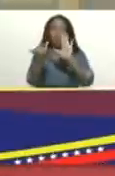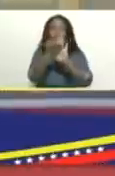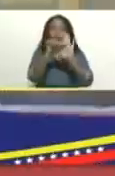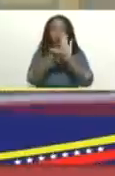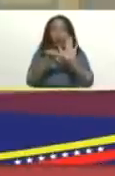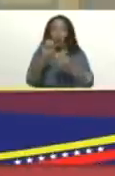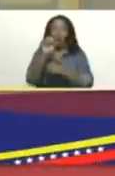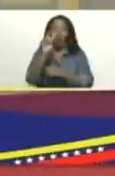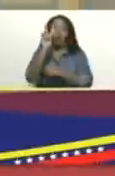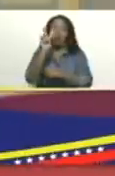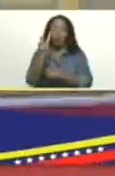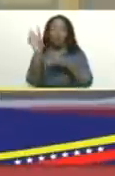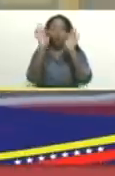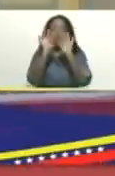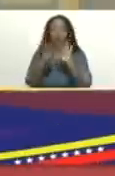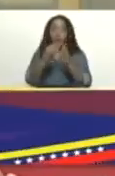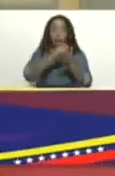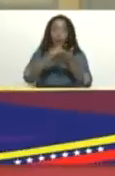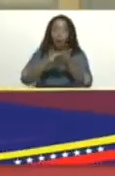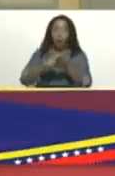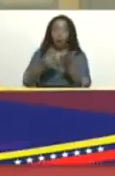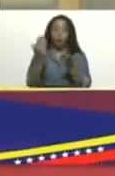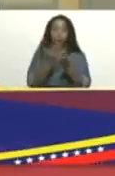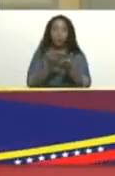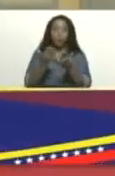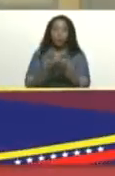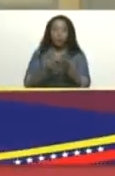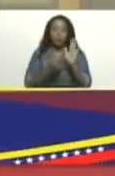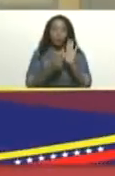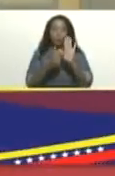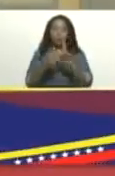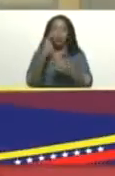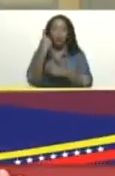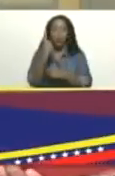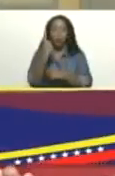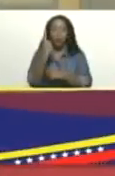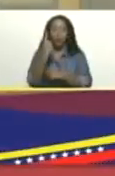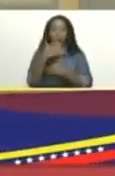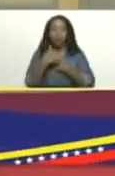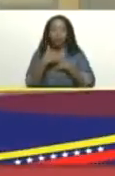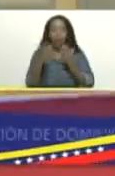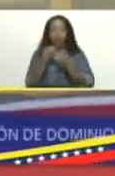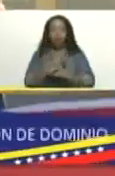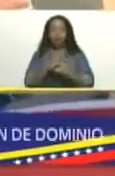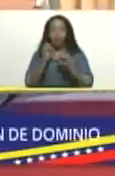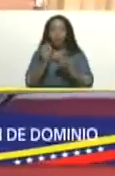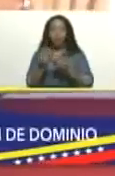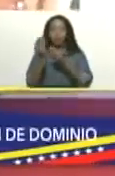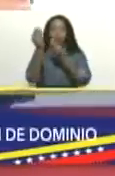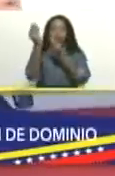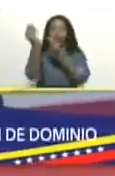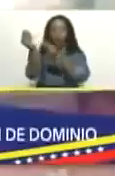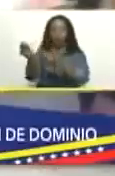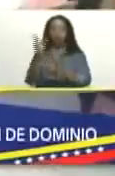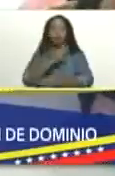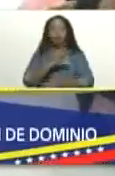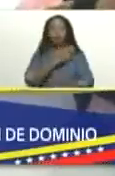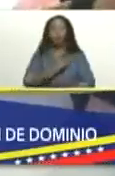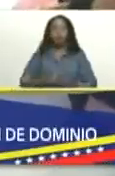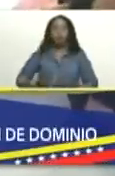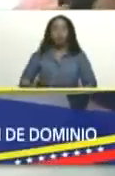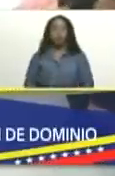disposiciones transitorias y una disposición final. Es lo que paso a entregarle con su venia, señor Presidente.